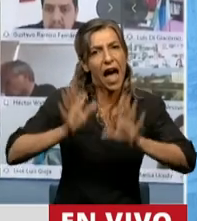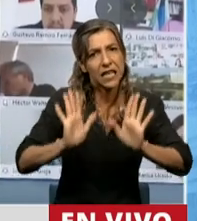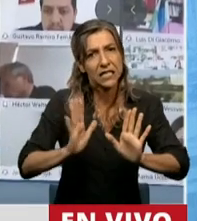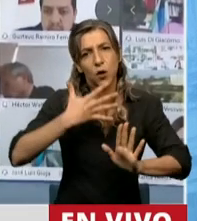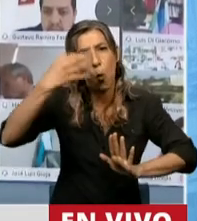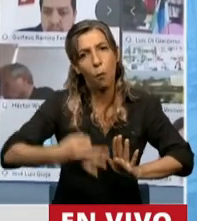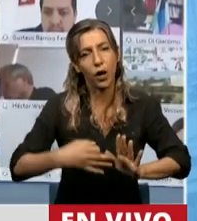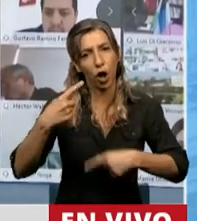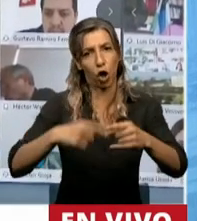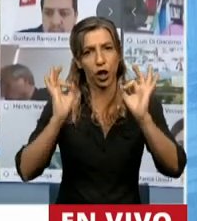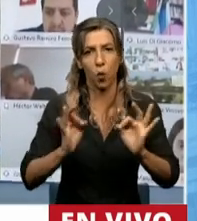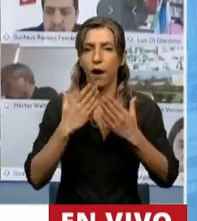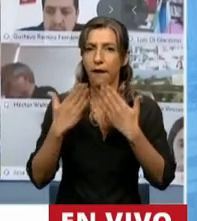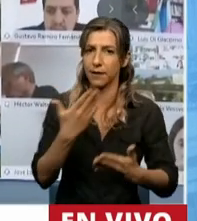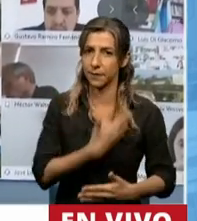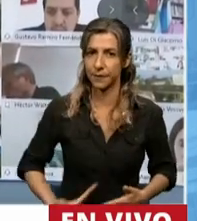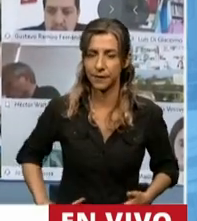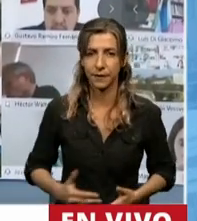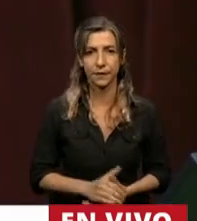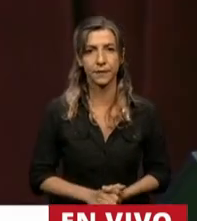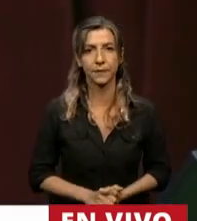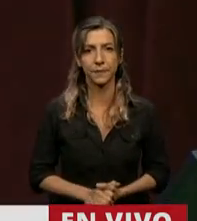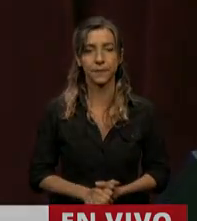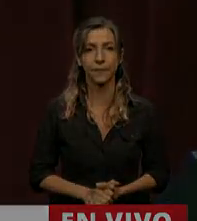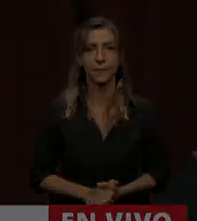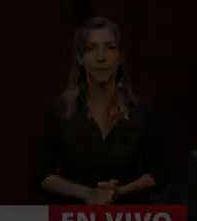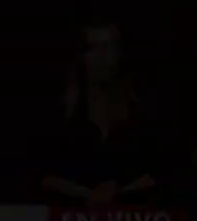nuestro país. Gracias, Presidente. Gracias, Diputada.